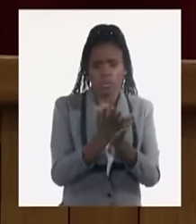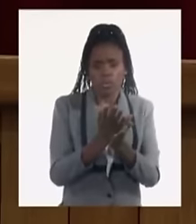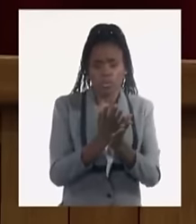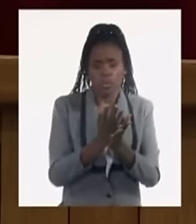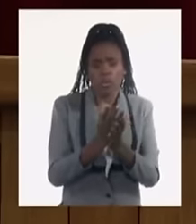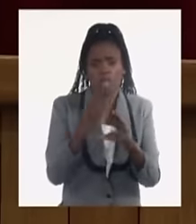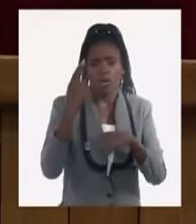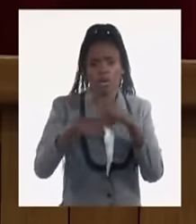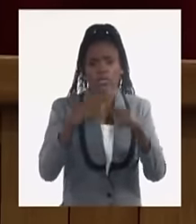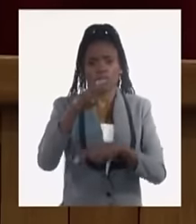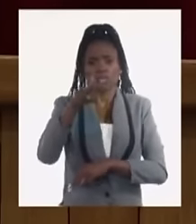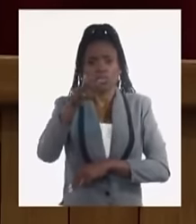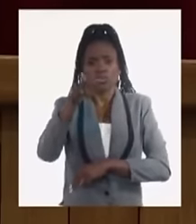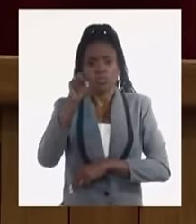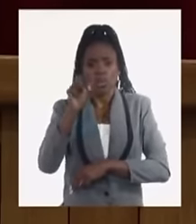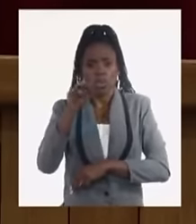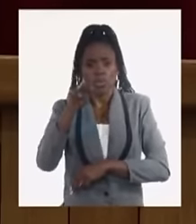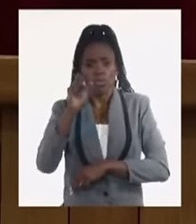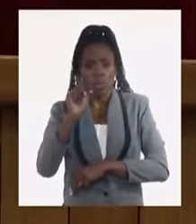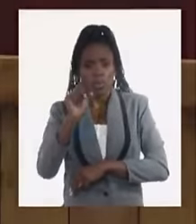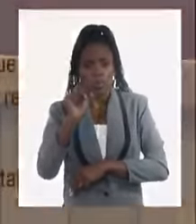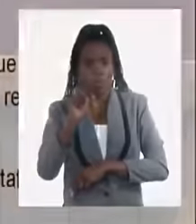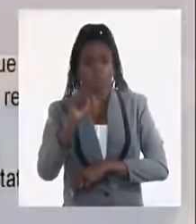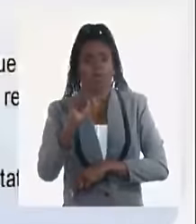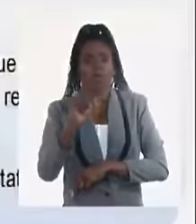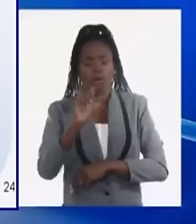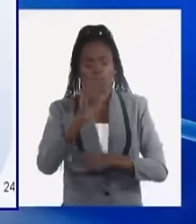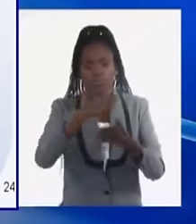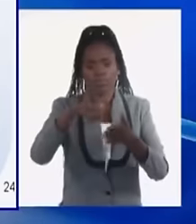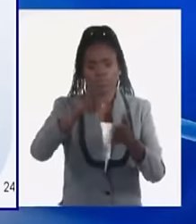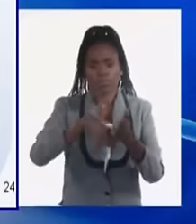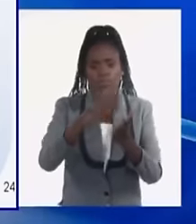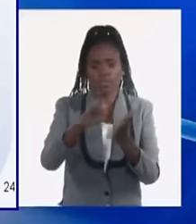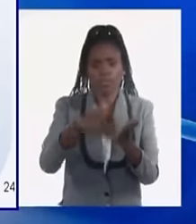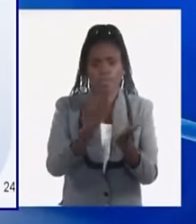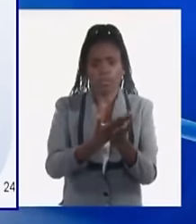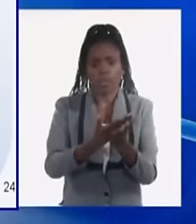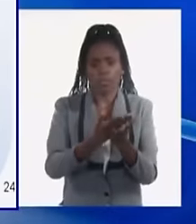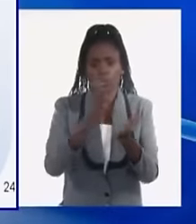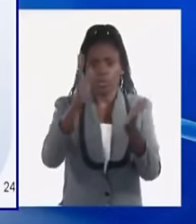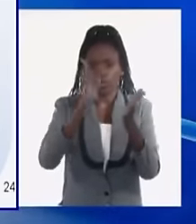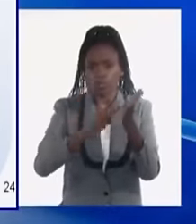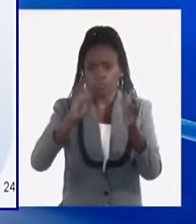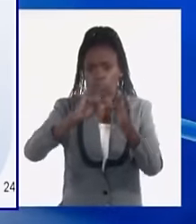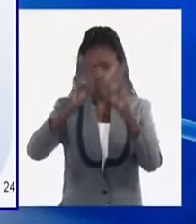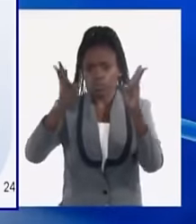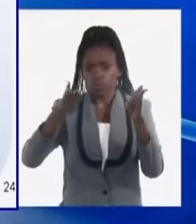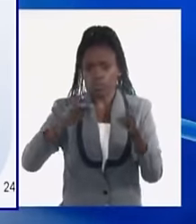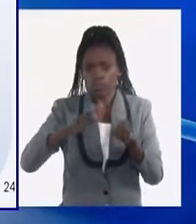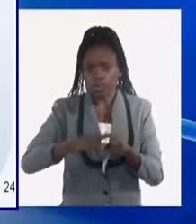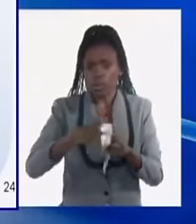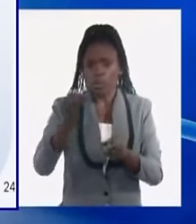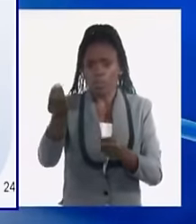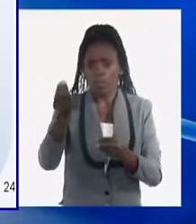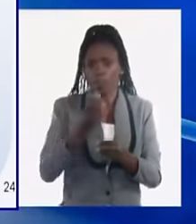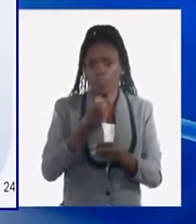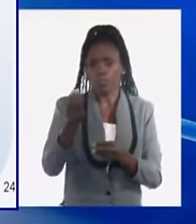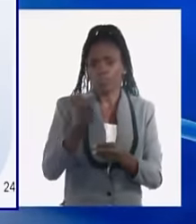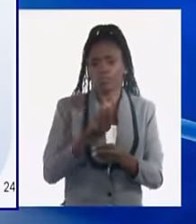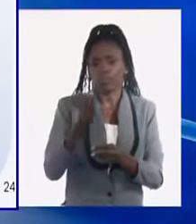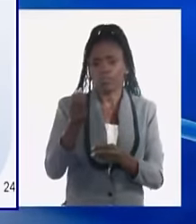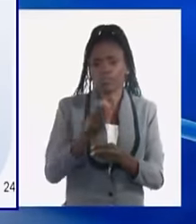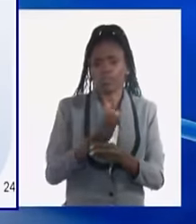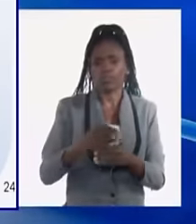nuevos canales, plataformas y el empleo de escenarios digitales para las remesas, para recuperar esas